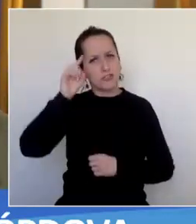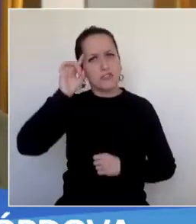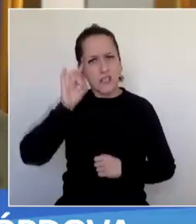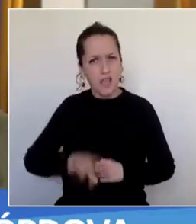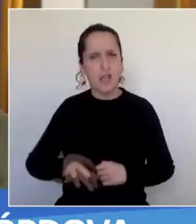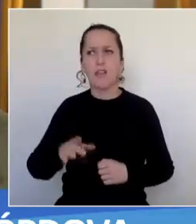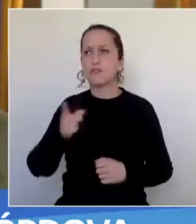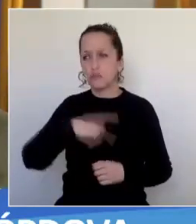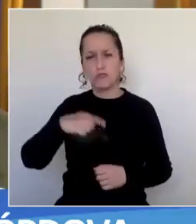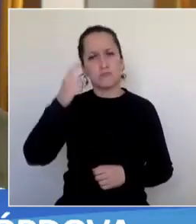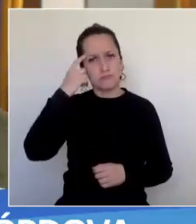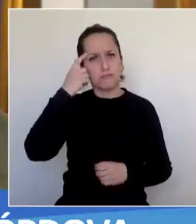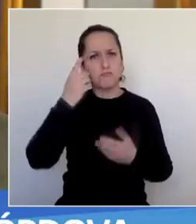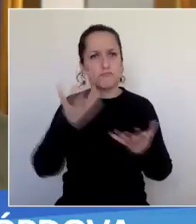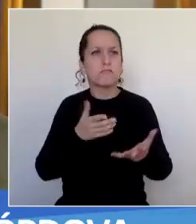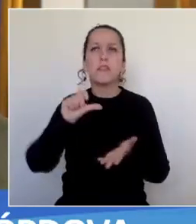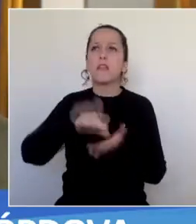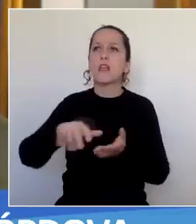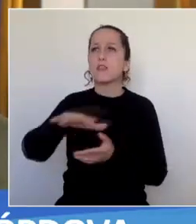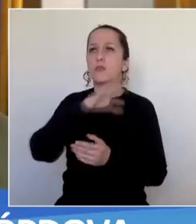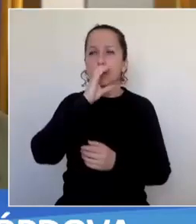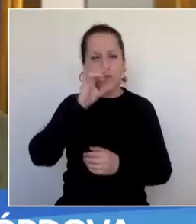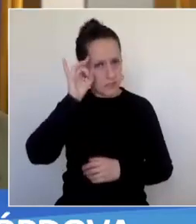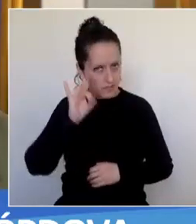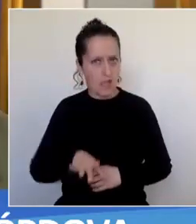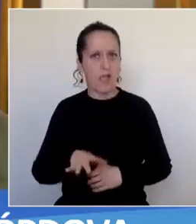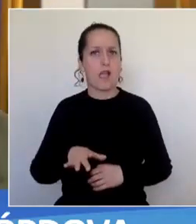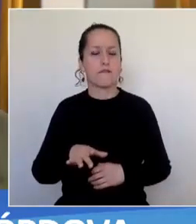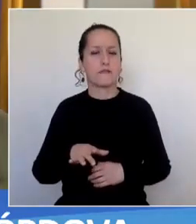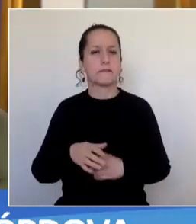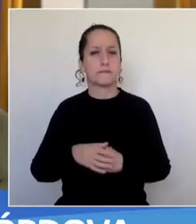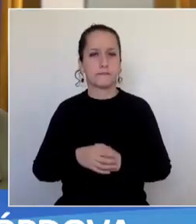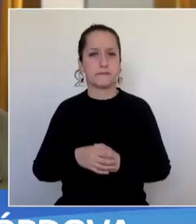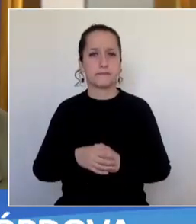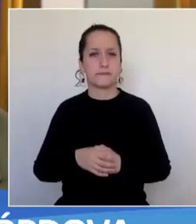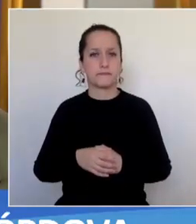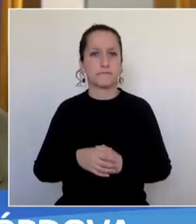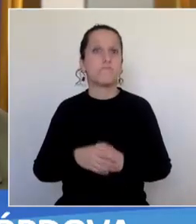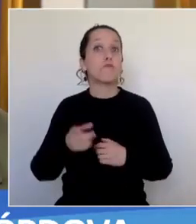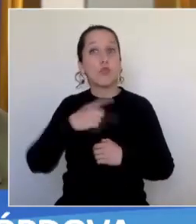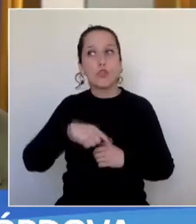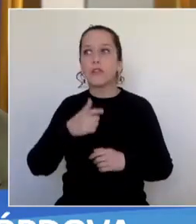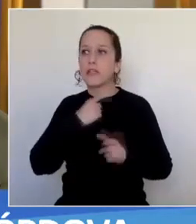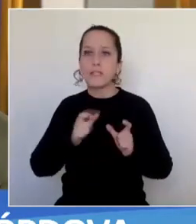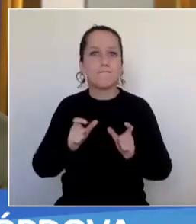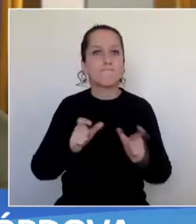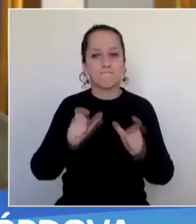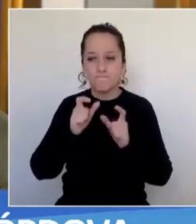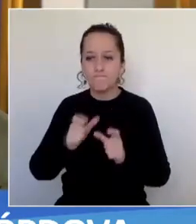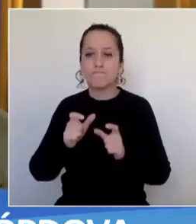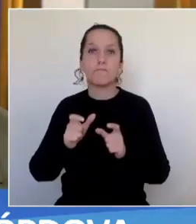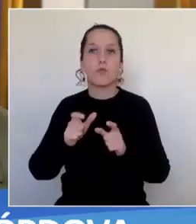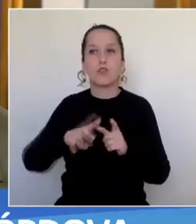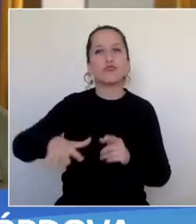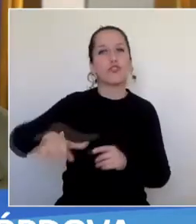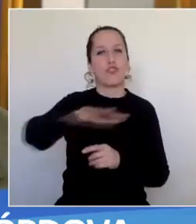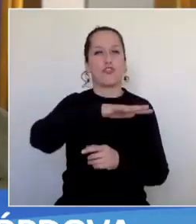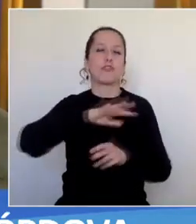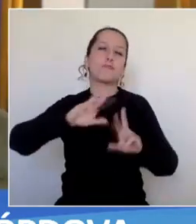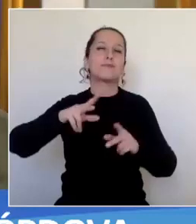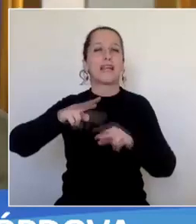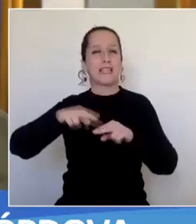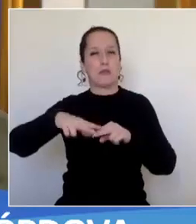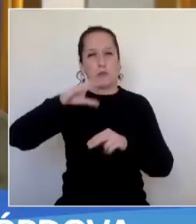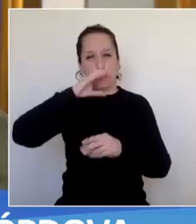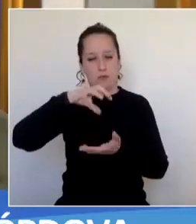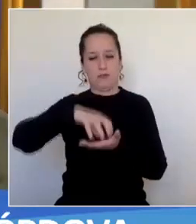situación, nosotros no estamos conscientes de lo que pasa en el centro de Concepción, tratamos de abarcar lo máximo posible el casco histórico en lo que